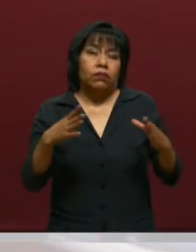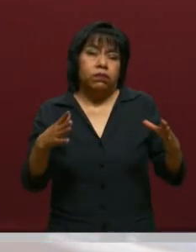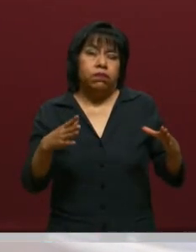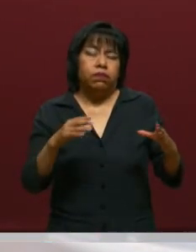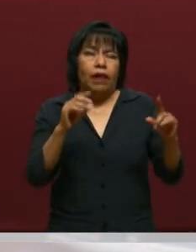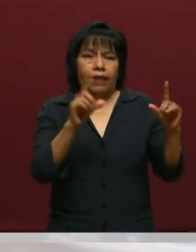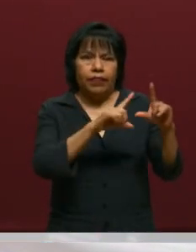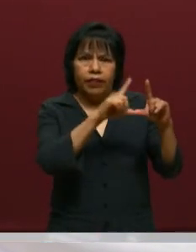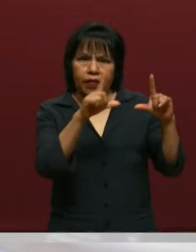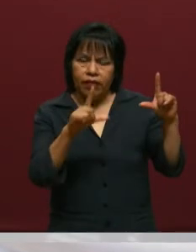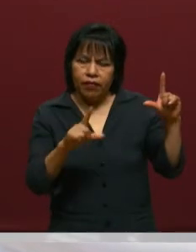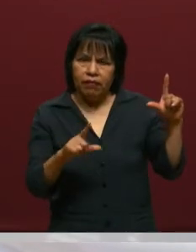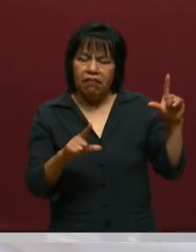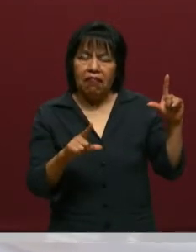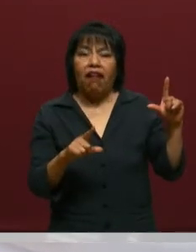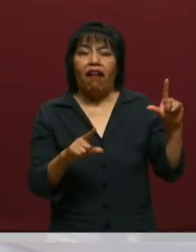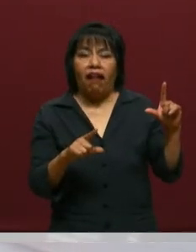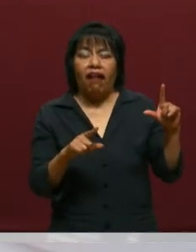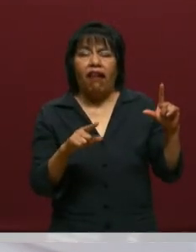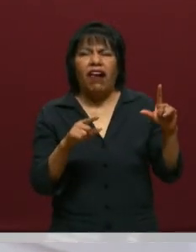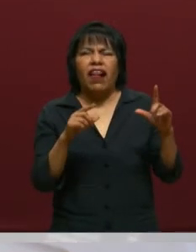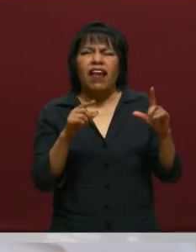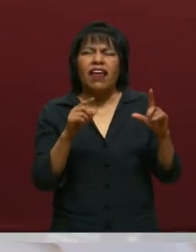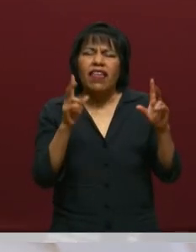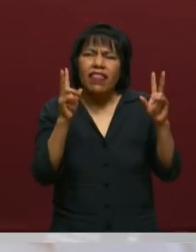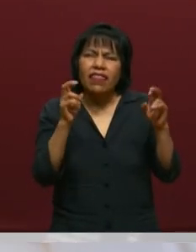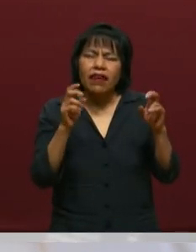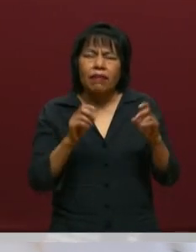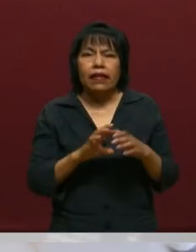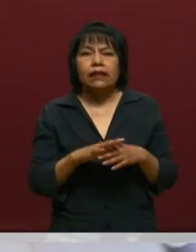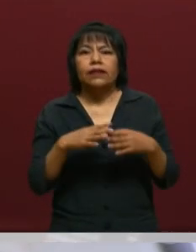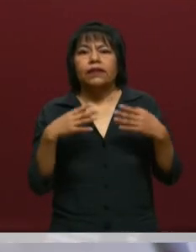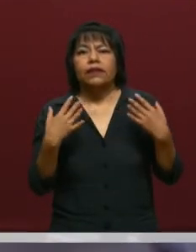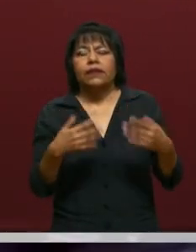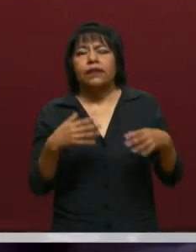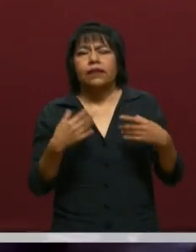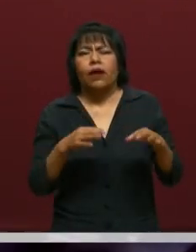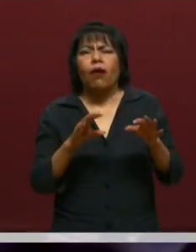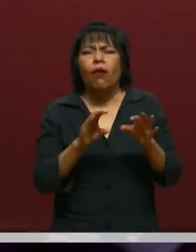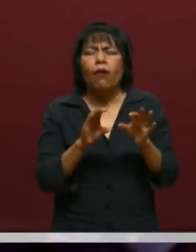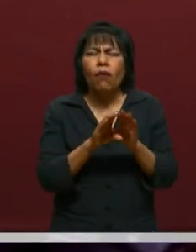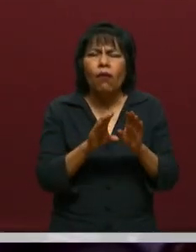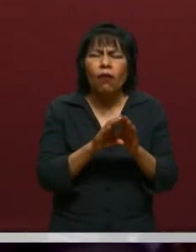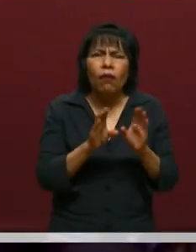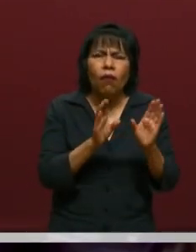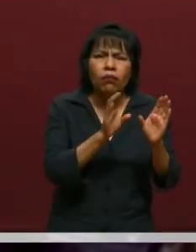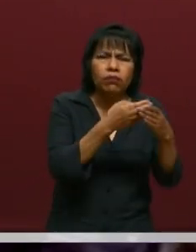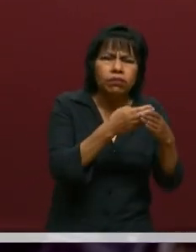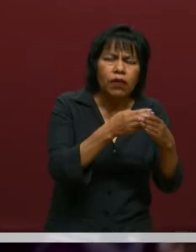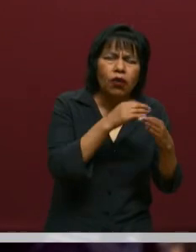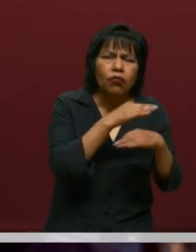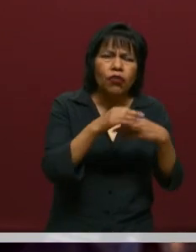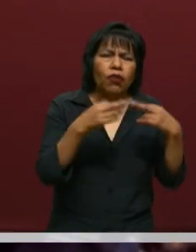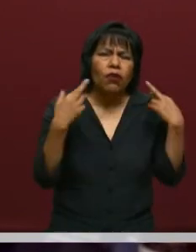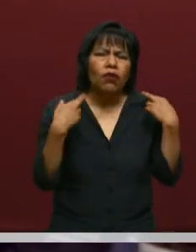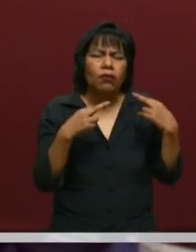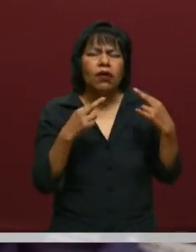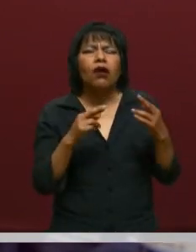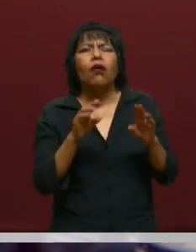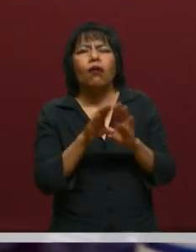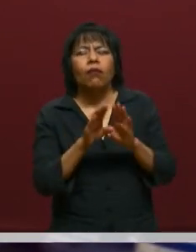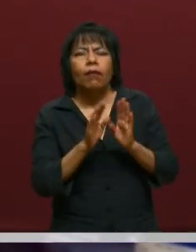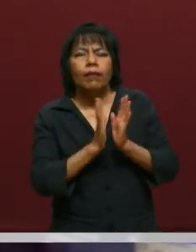tuvo una ponencia muy importante, hablaba sobre la magia de los cuerpos académicos. Entonces, cómo combinar el tema de la investigación,